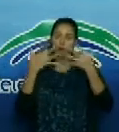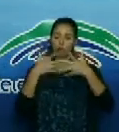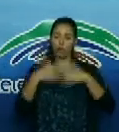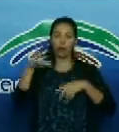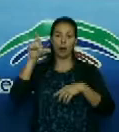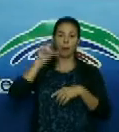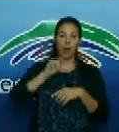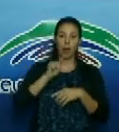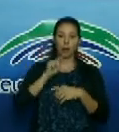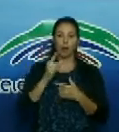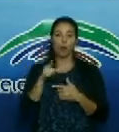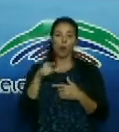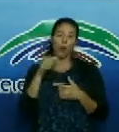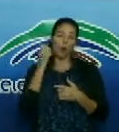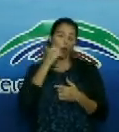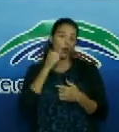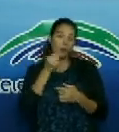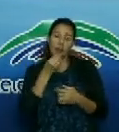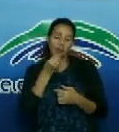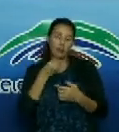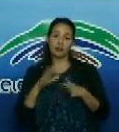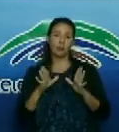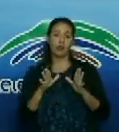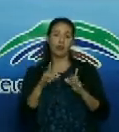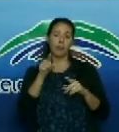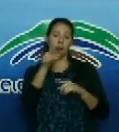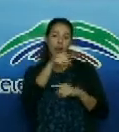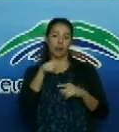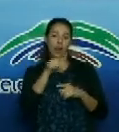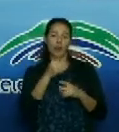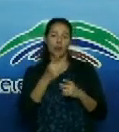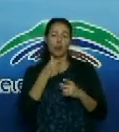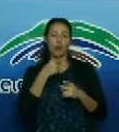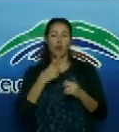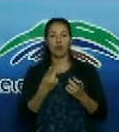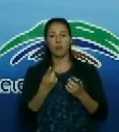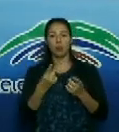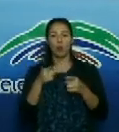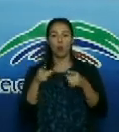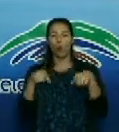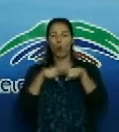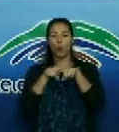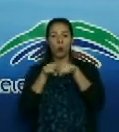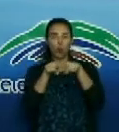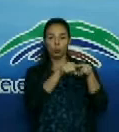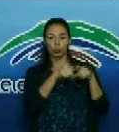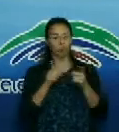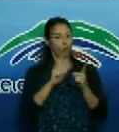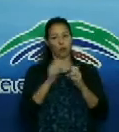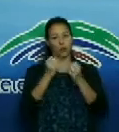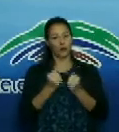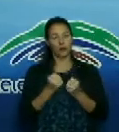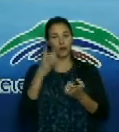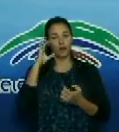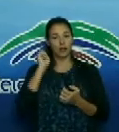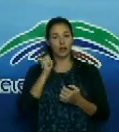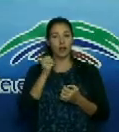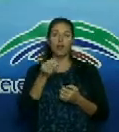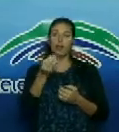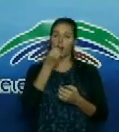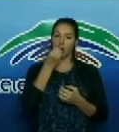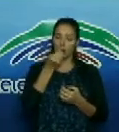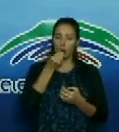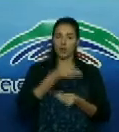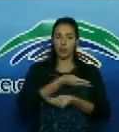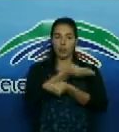como se ve lo más que se puede, para evitarle a ellos que tengan contacto con otros, pero además de eso, que se pueda mantener la alimentación